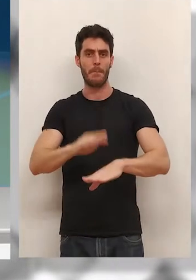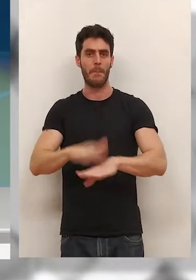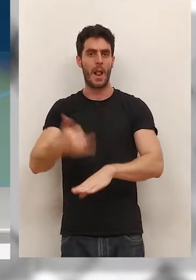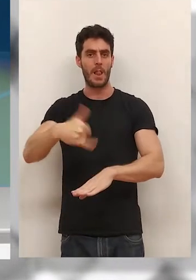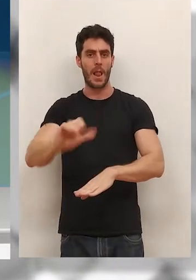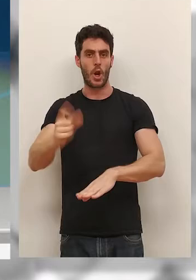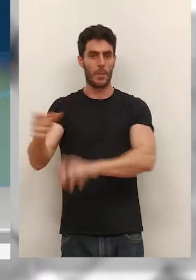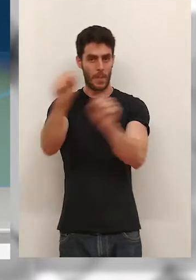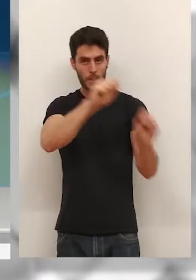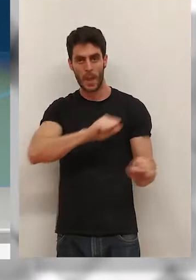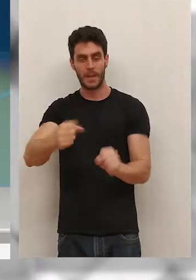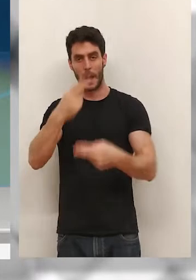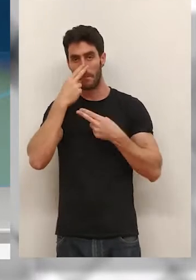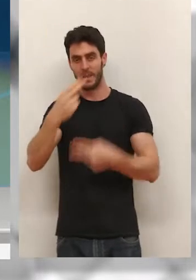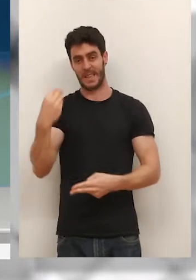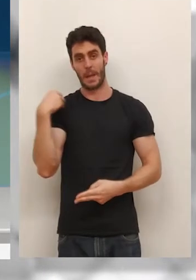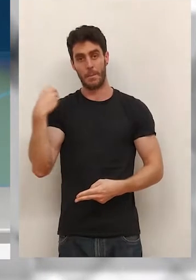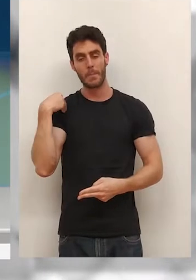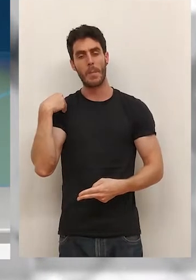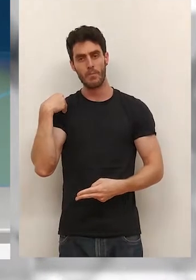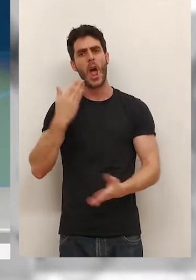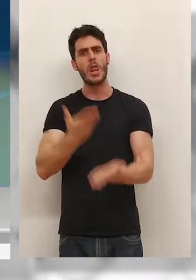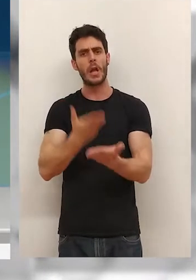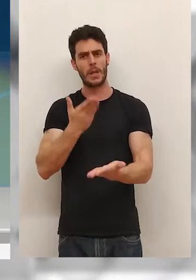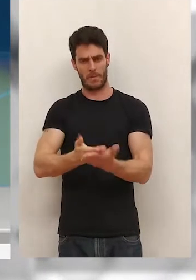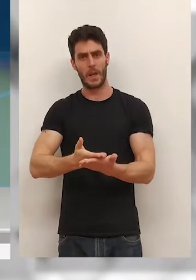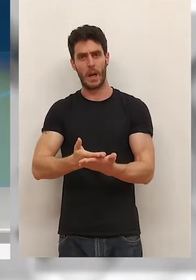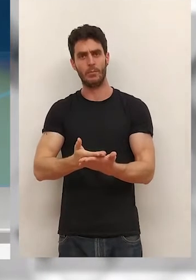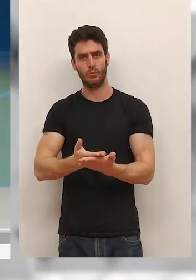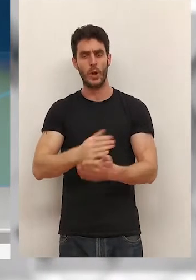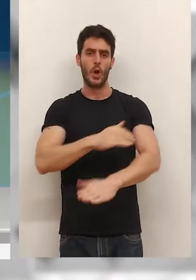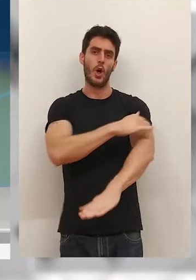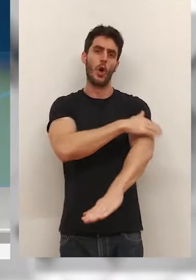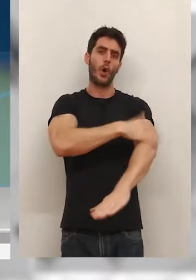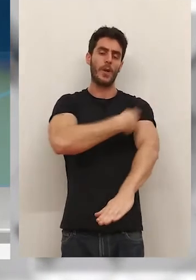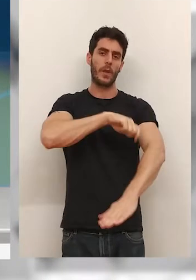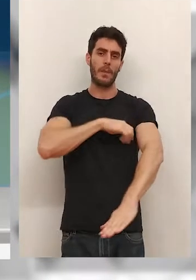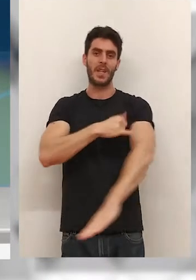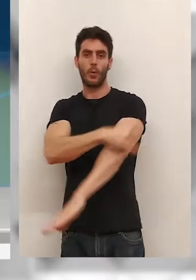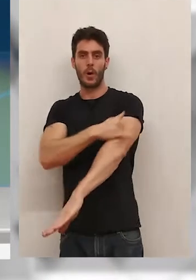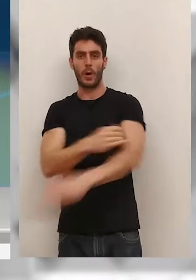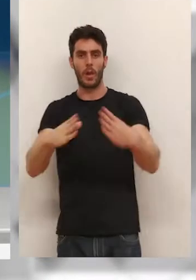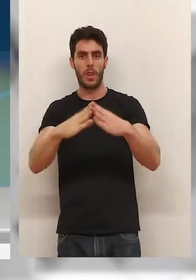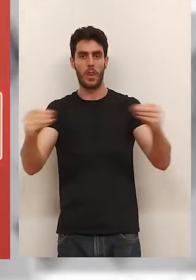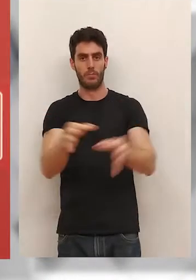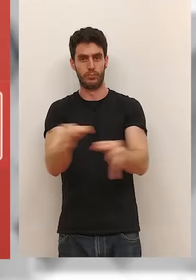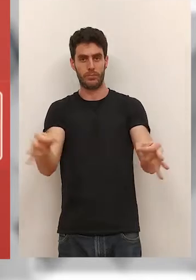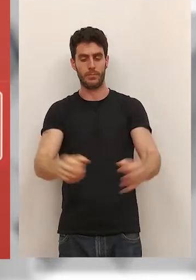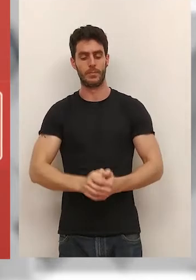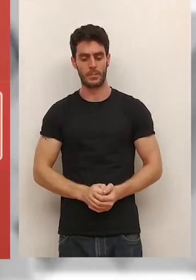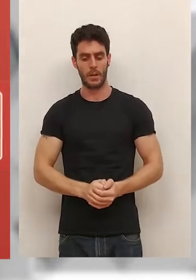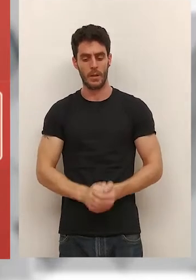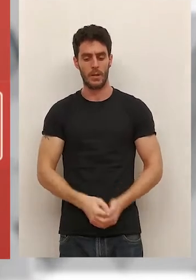vulnerables. Una visita, dice Marrodán, que certifica el buen entendimiento entre los gobiernos de España y de La Rioja. Han